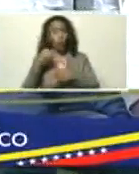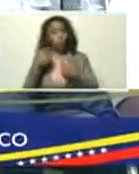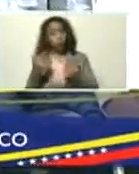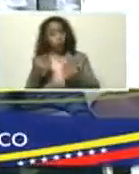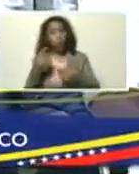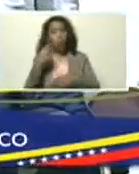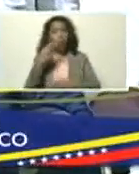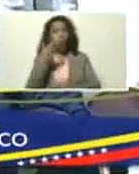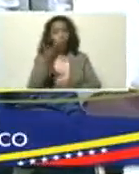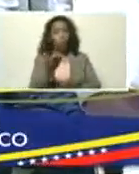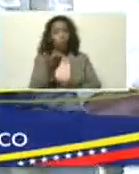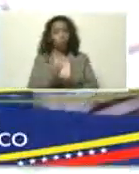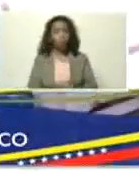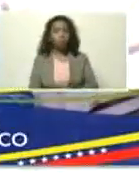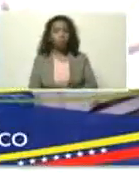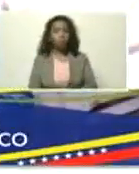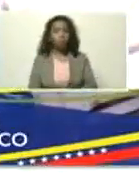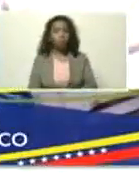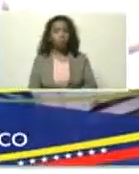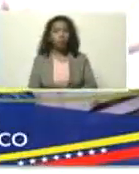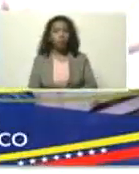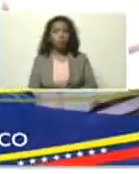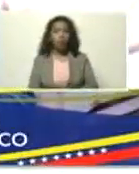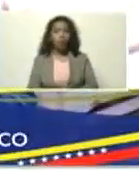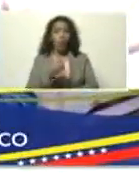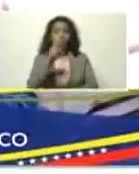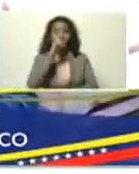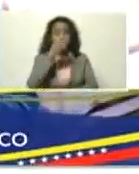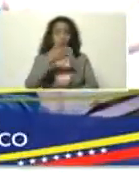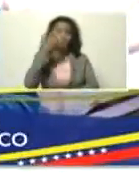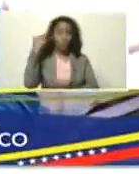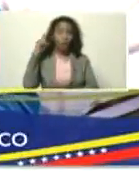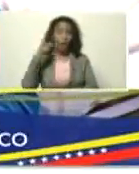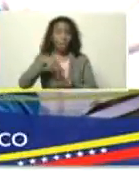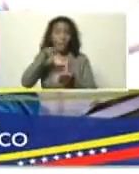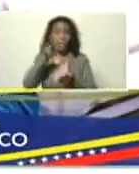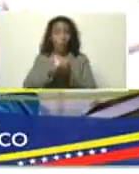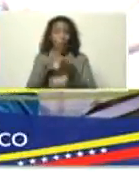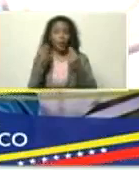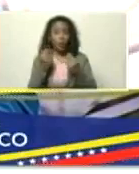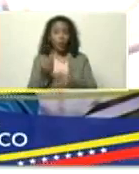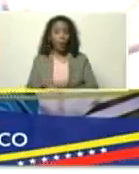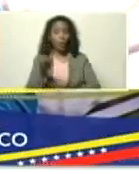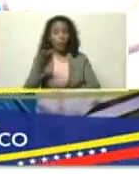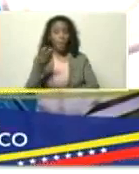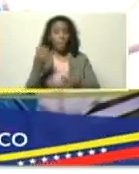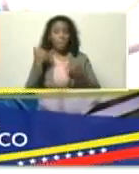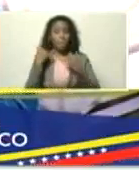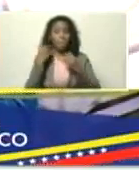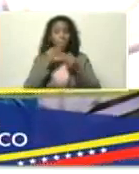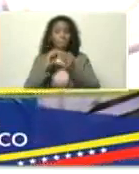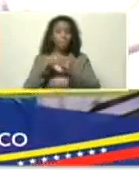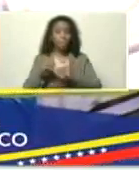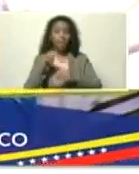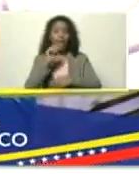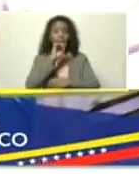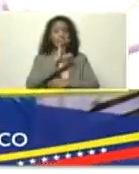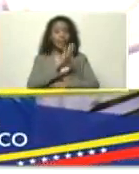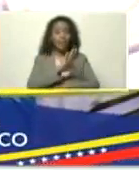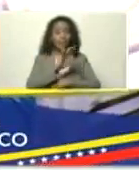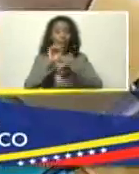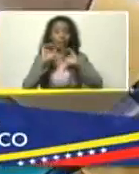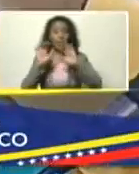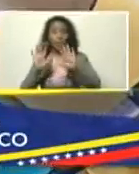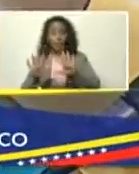es que, usted, hace un par de años, aprobó unos recursos, para, automatizar, 510 estaciones,